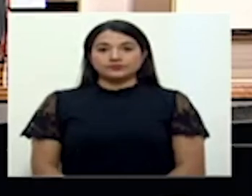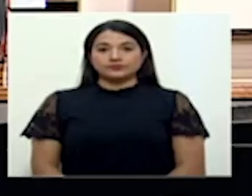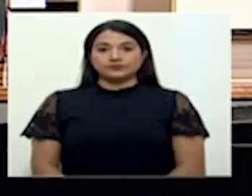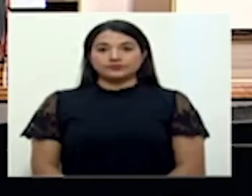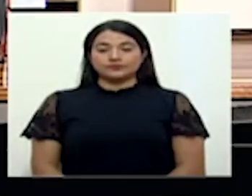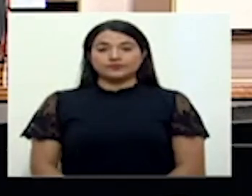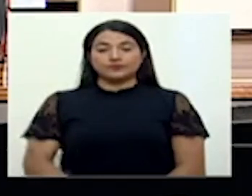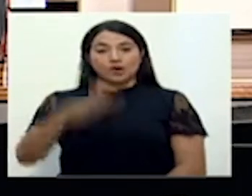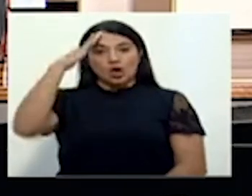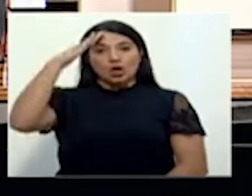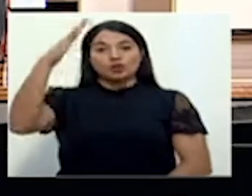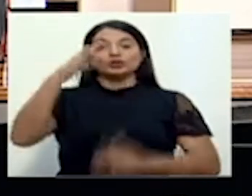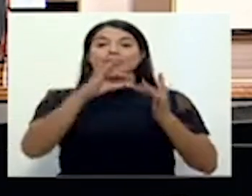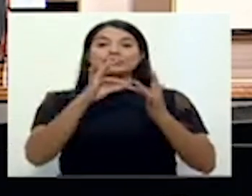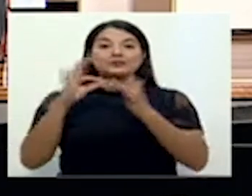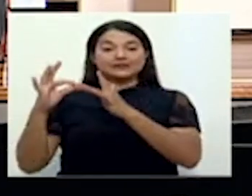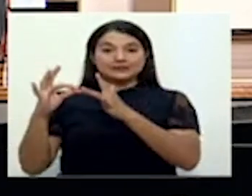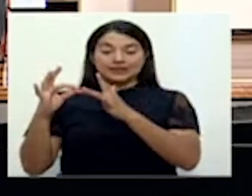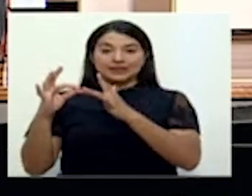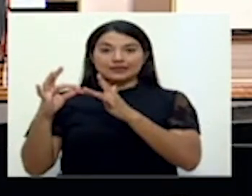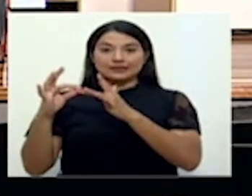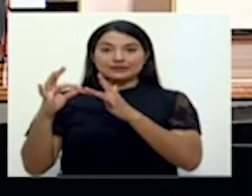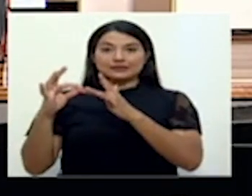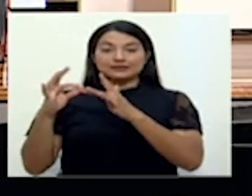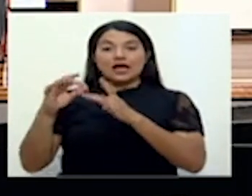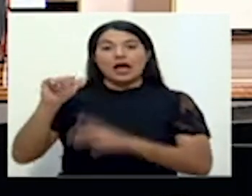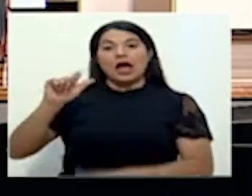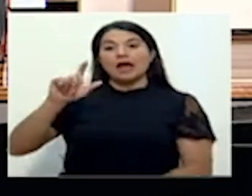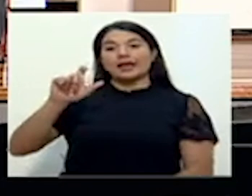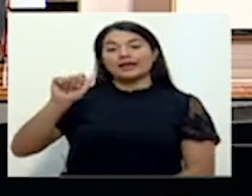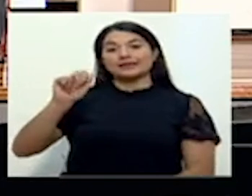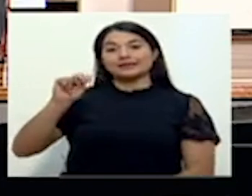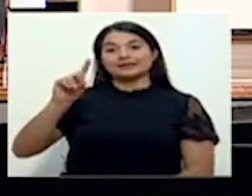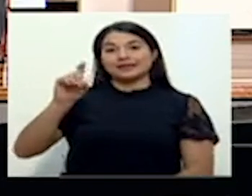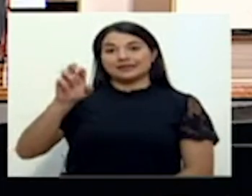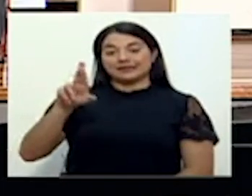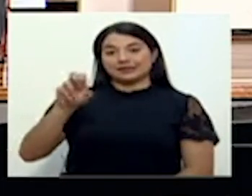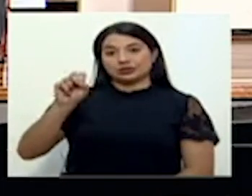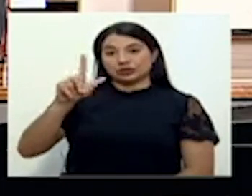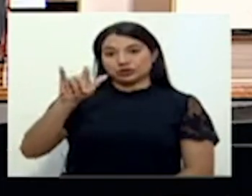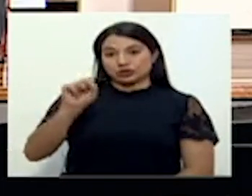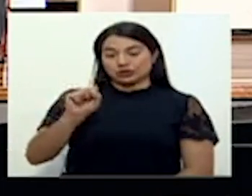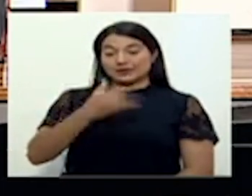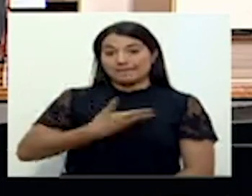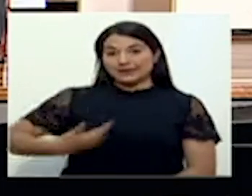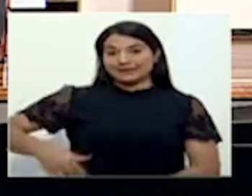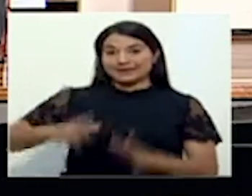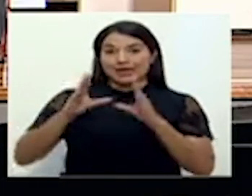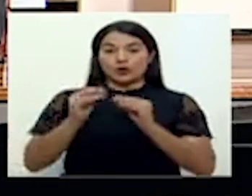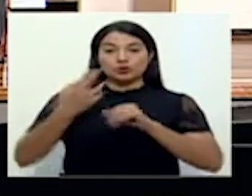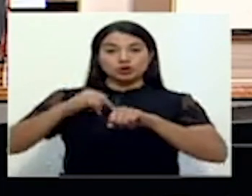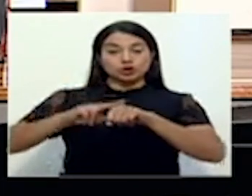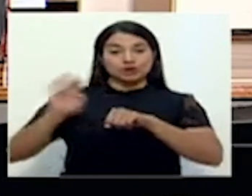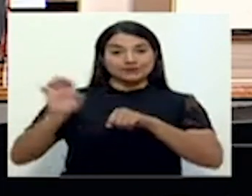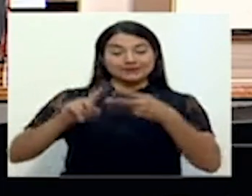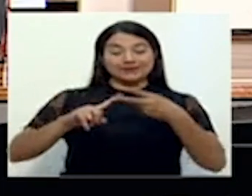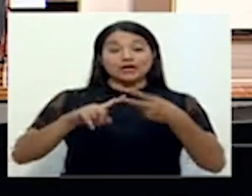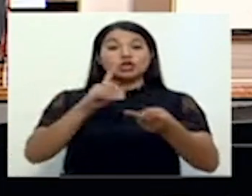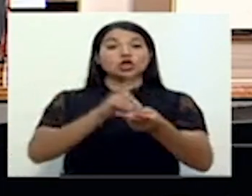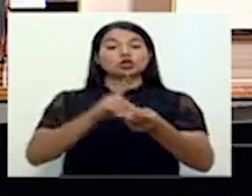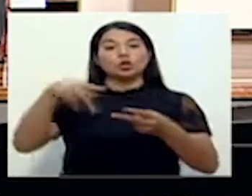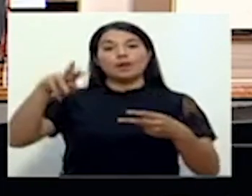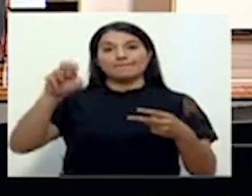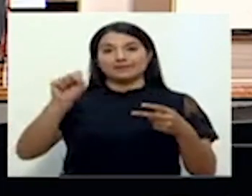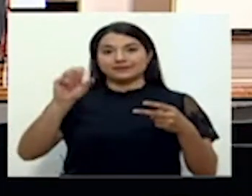Un saludo muy especial a don Alexander Solís, presidente de la Comisión Nacional de Emergencias, a la doctora Priscila Herrera, directora general